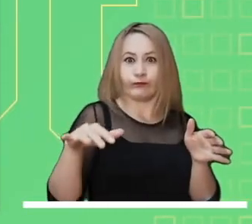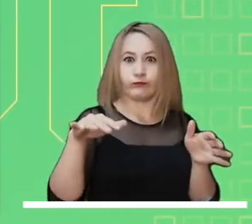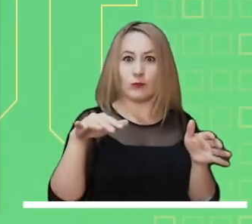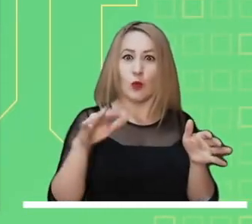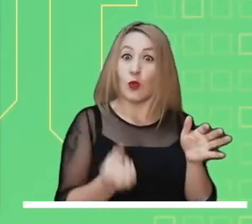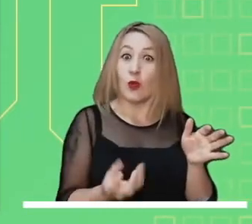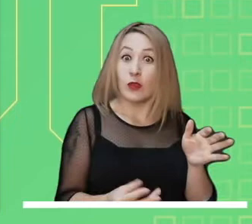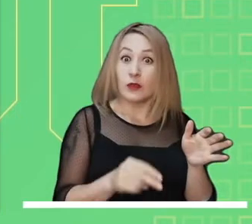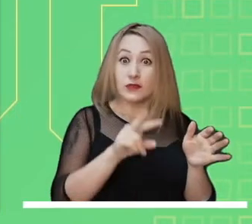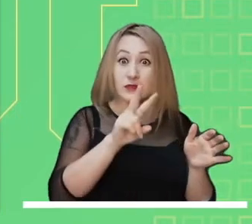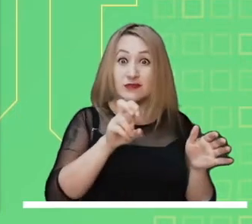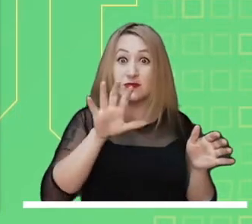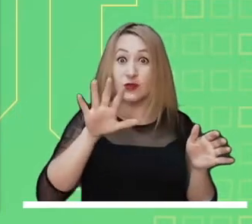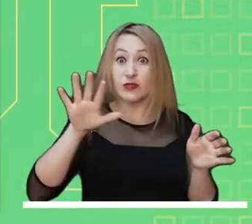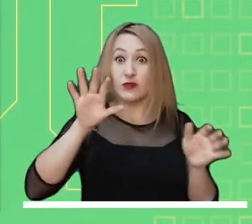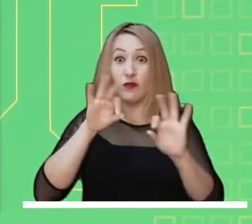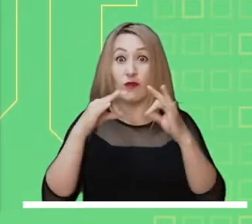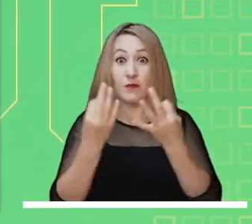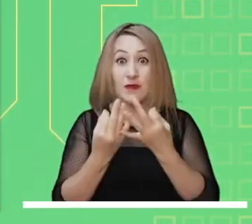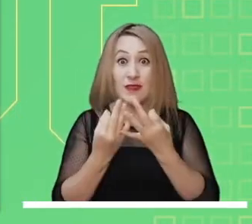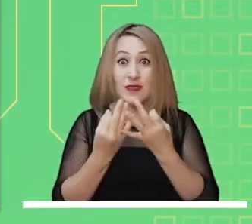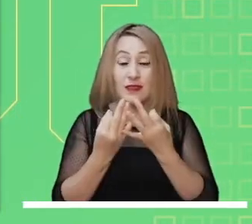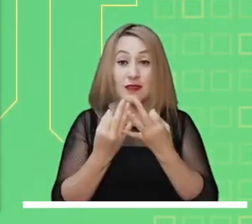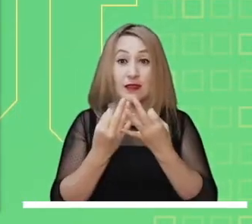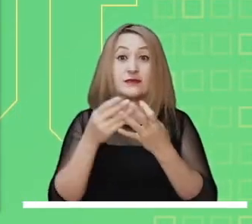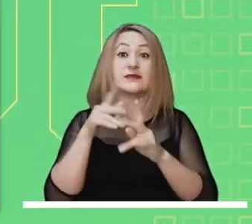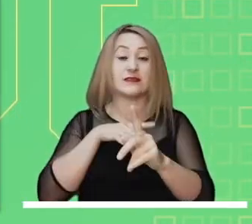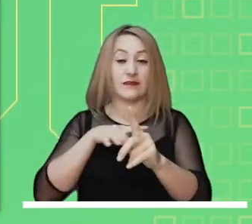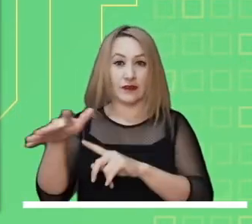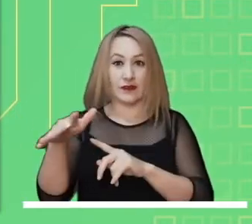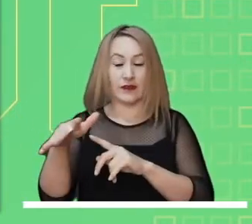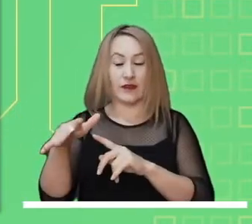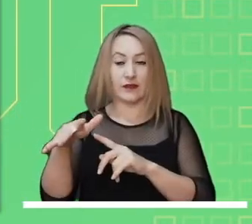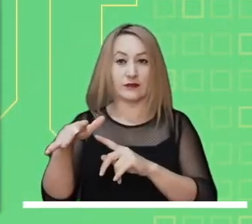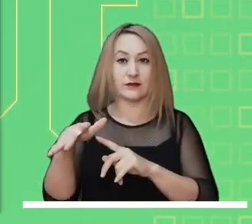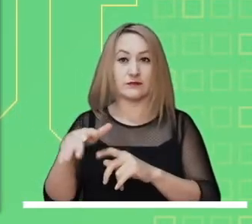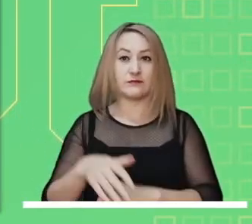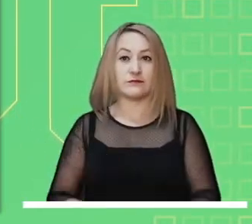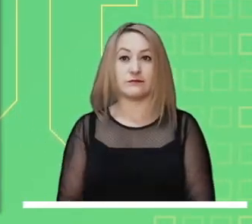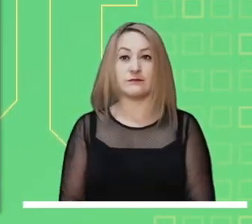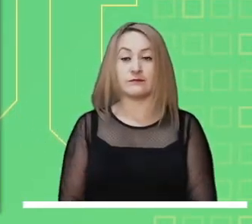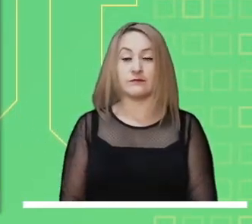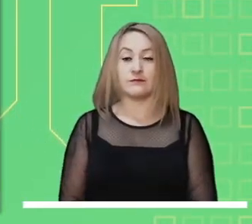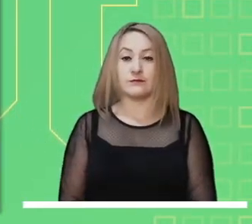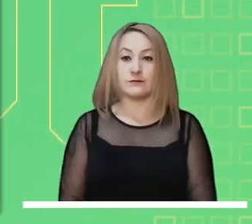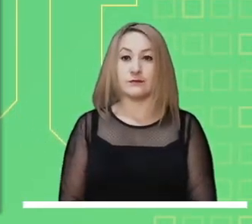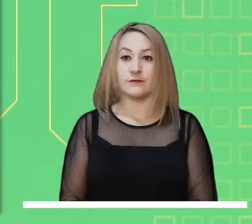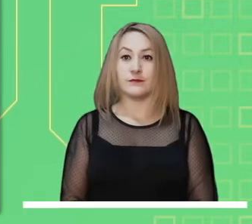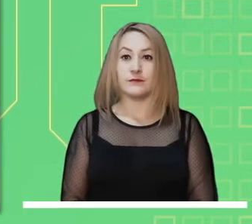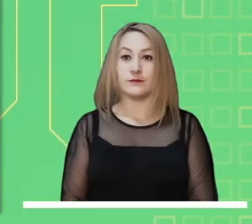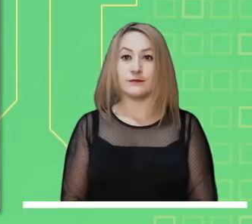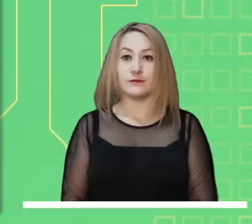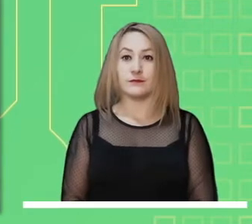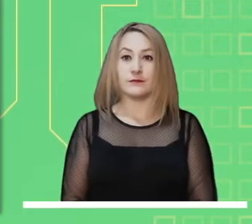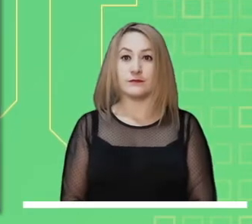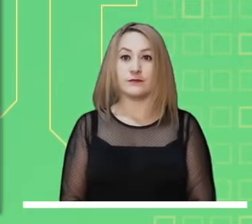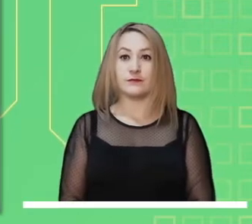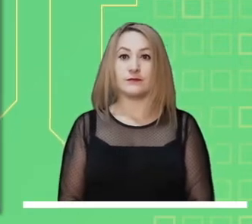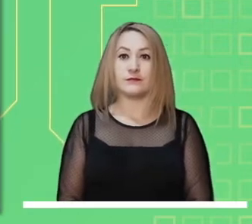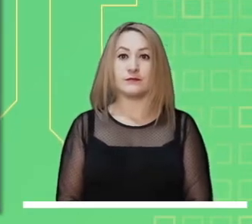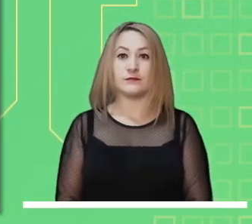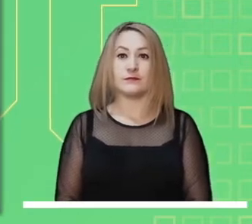por inundaciones debido al desbordamiento del río Sevilla. 755 familias en el municipio Zona Bananera, en el